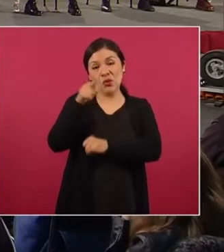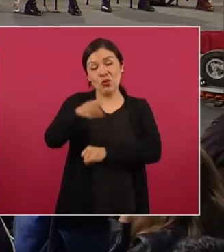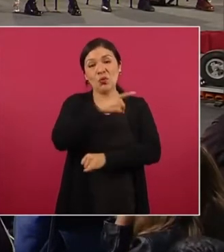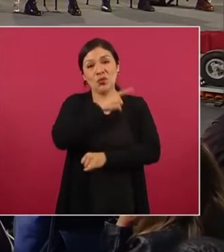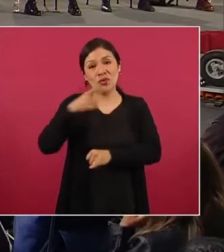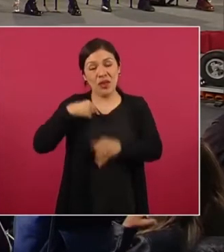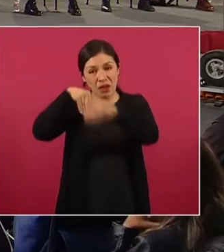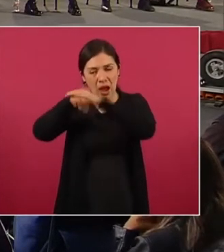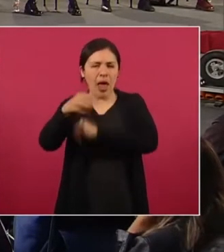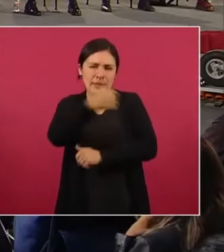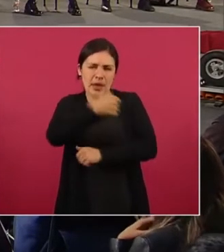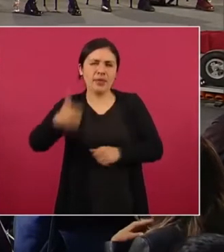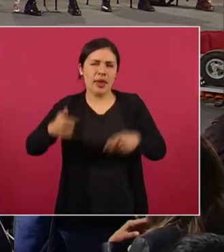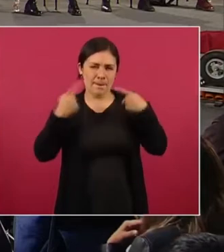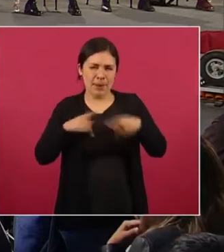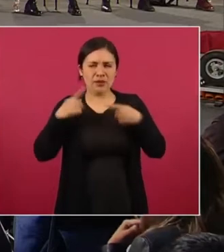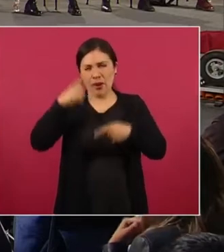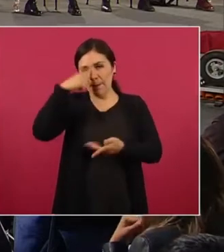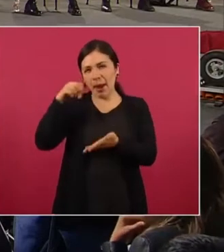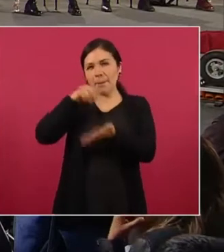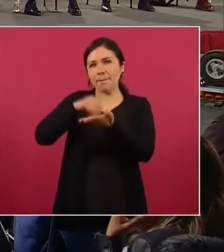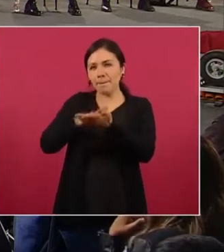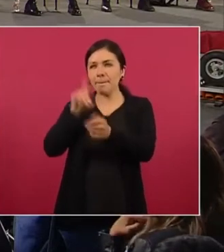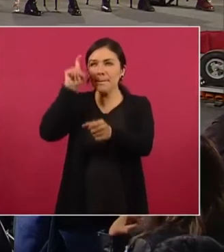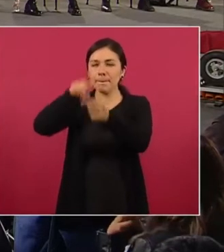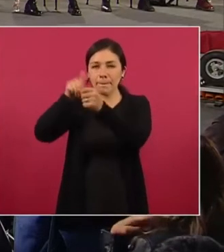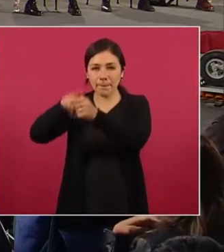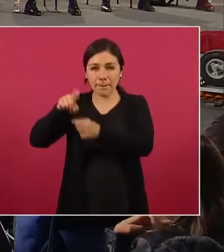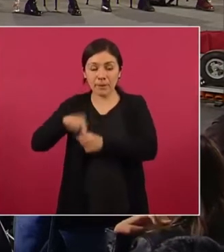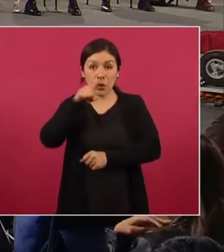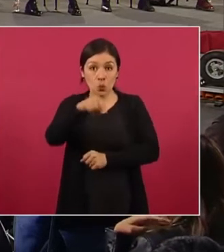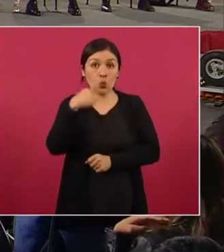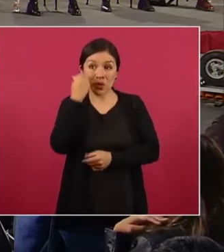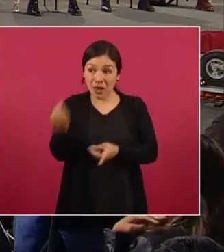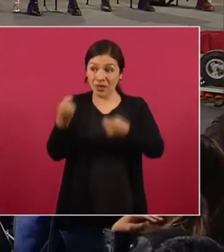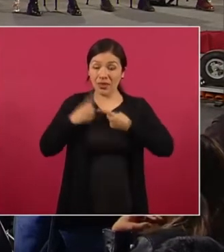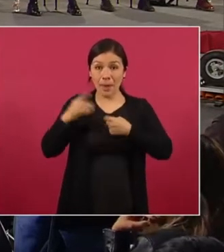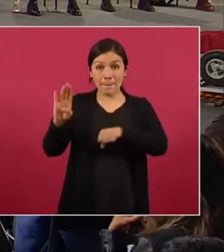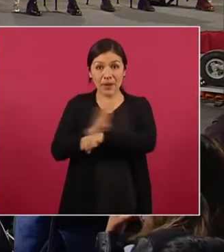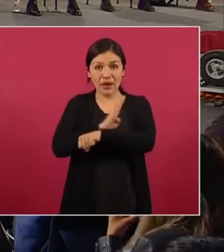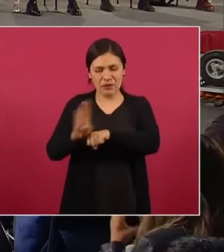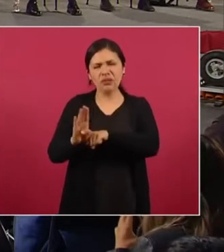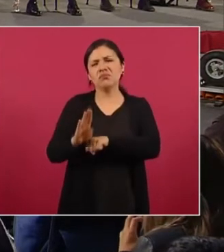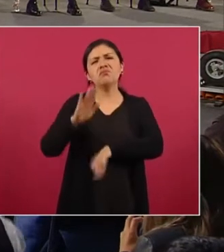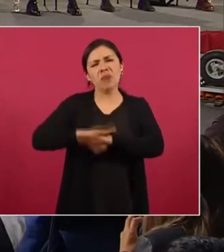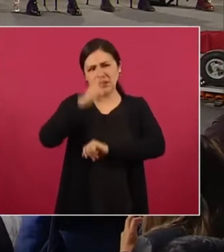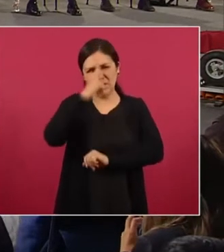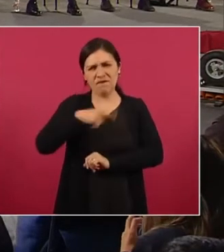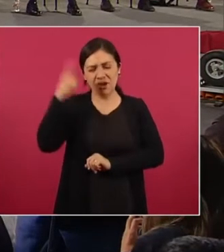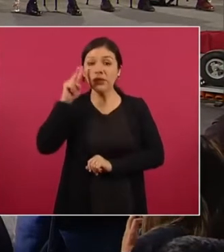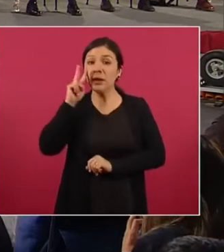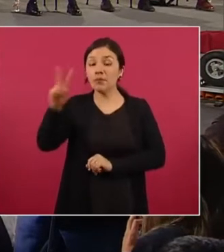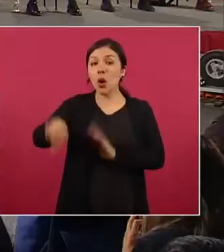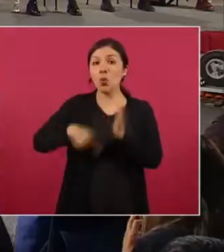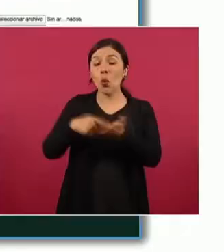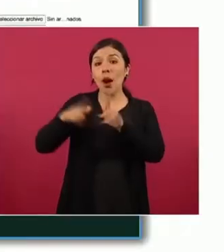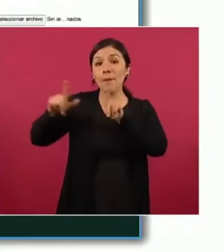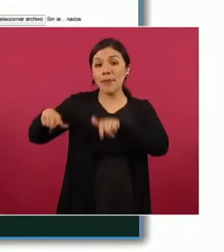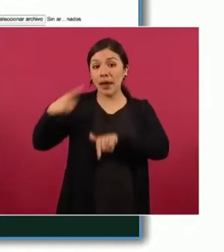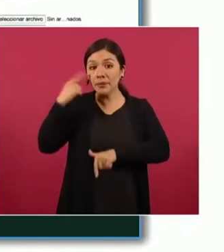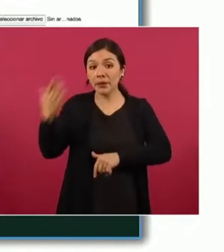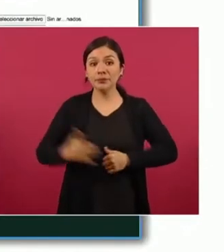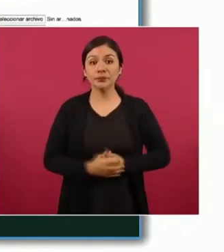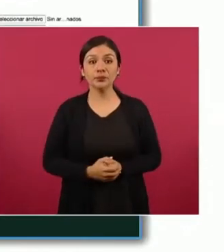cada periodista va a poderse registrar quienes quieran acceder a este beneficio, pues de manera muy sencilla. El sitio está